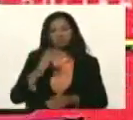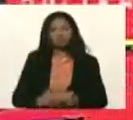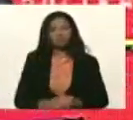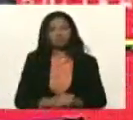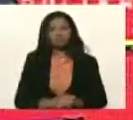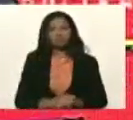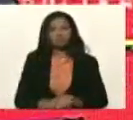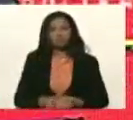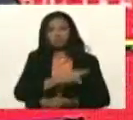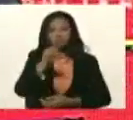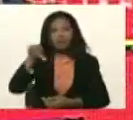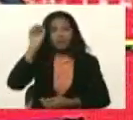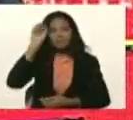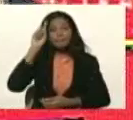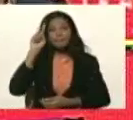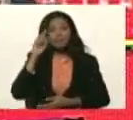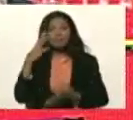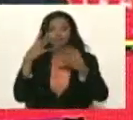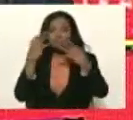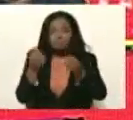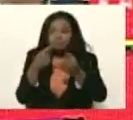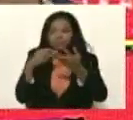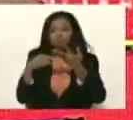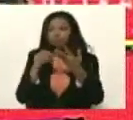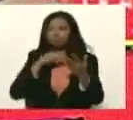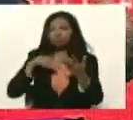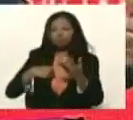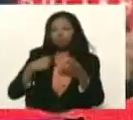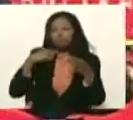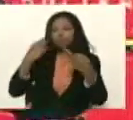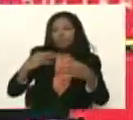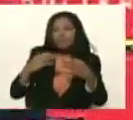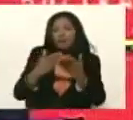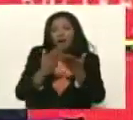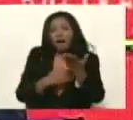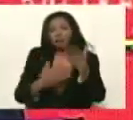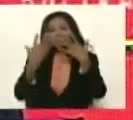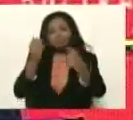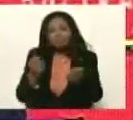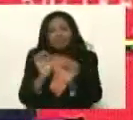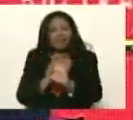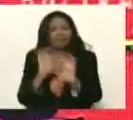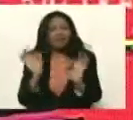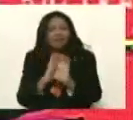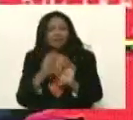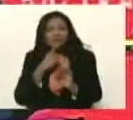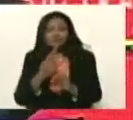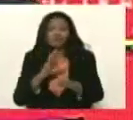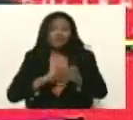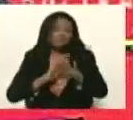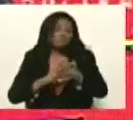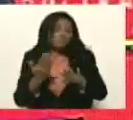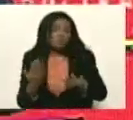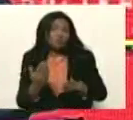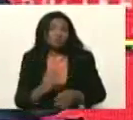y aprende, o comprende, cosas que normalmente, antes no comprendía, yo lo digo por,